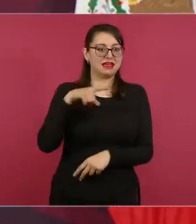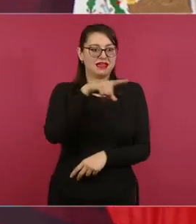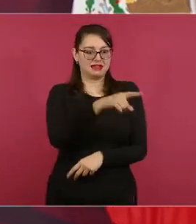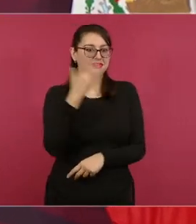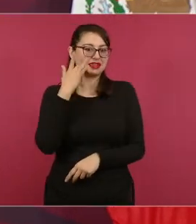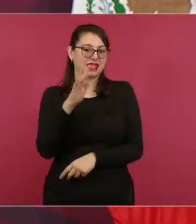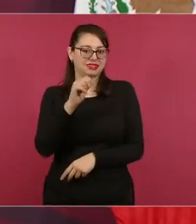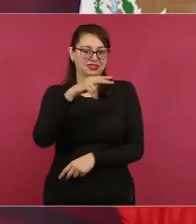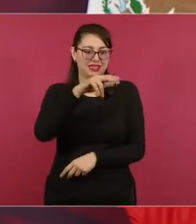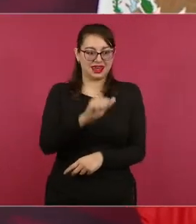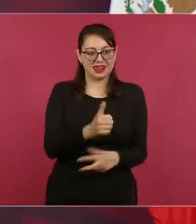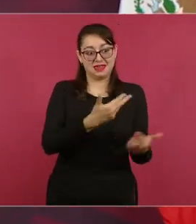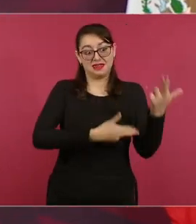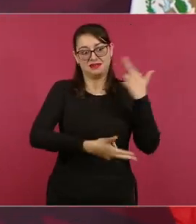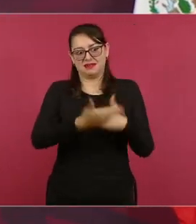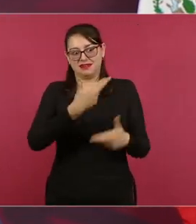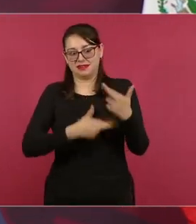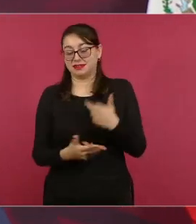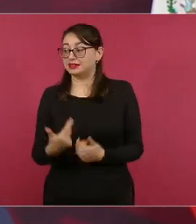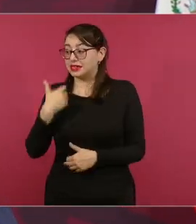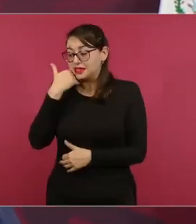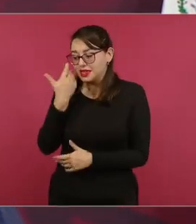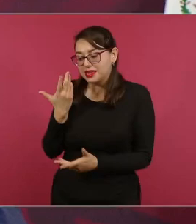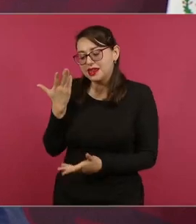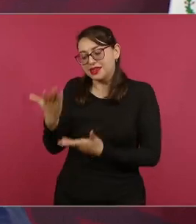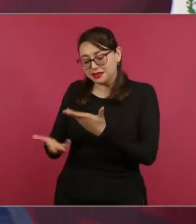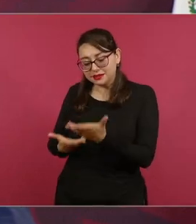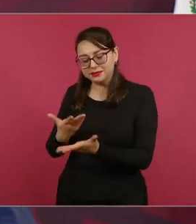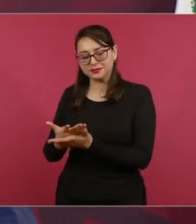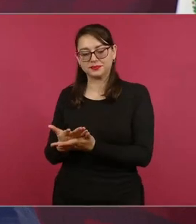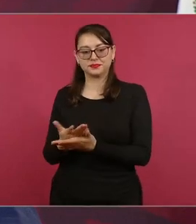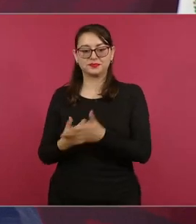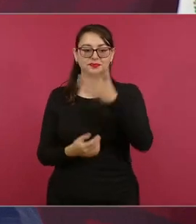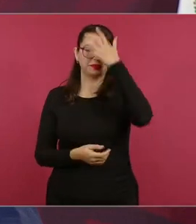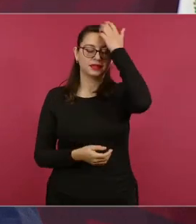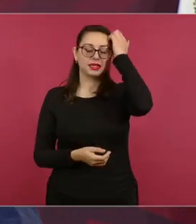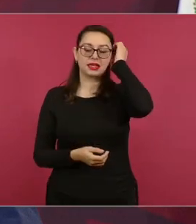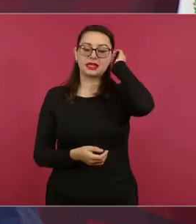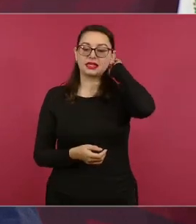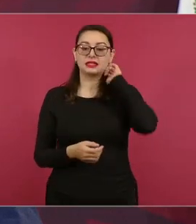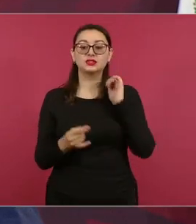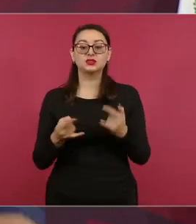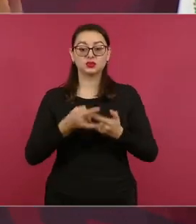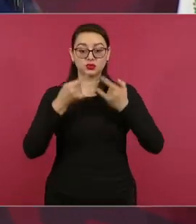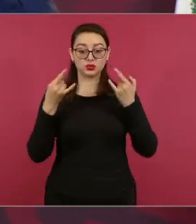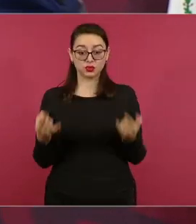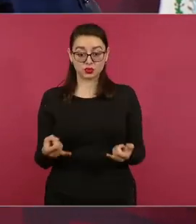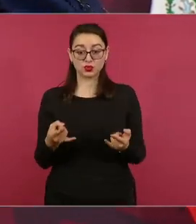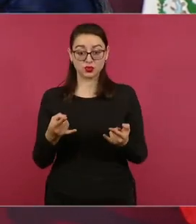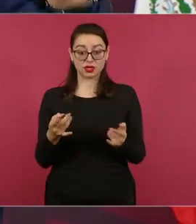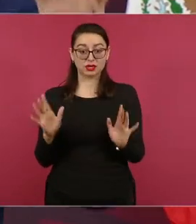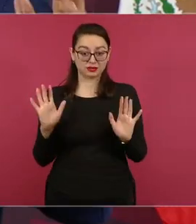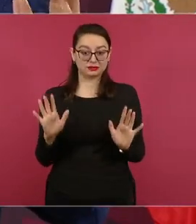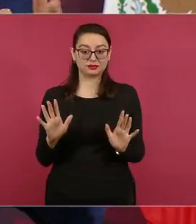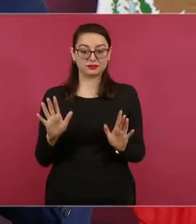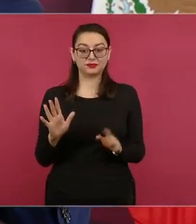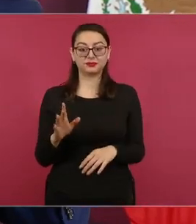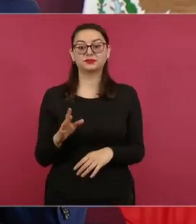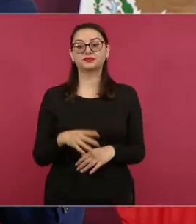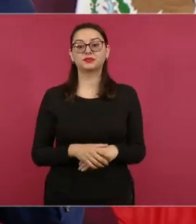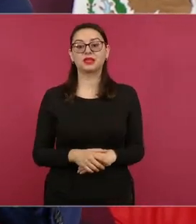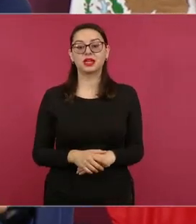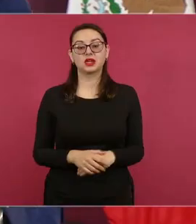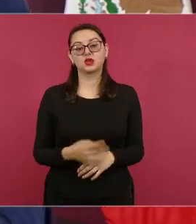Cuentan que estaba tan acostumbrado a mandar,